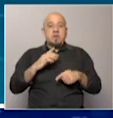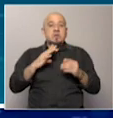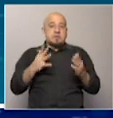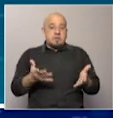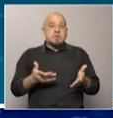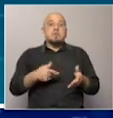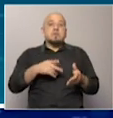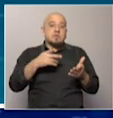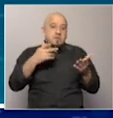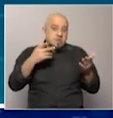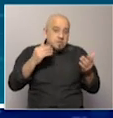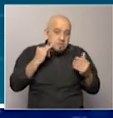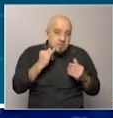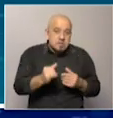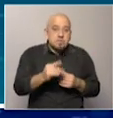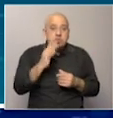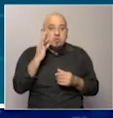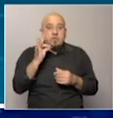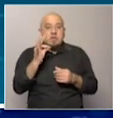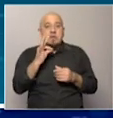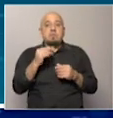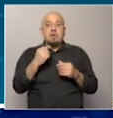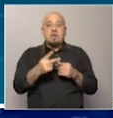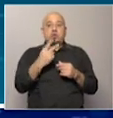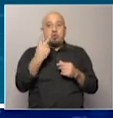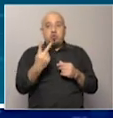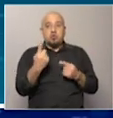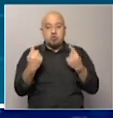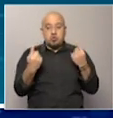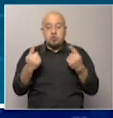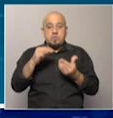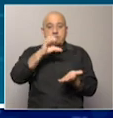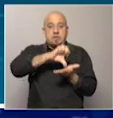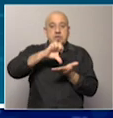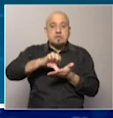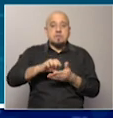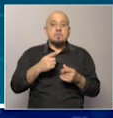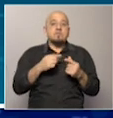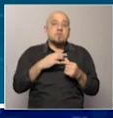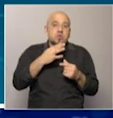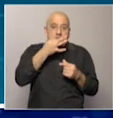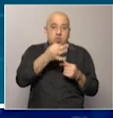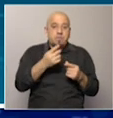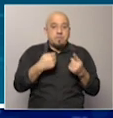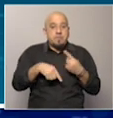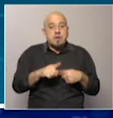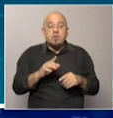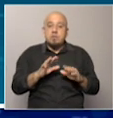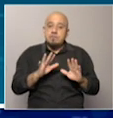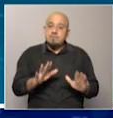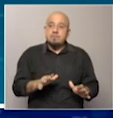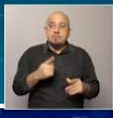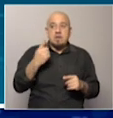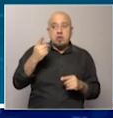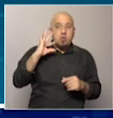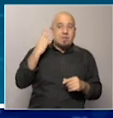buena noticia que abre una ventana de posibilidades para ambos países y otros que seguirán en la región, me animo a decir, pero evidentemente para